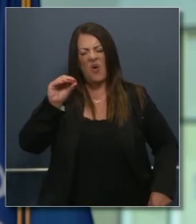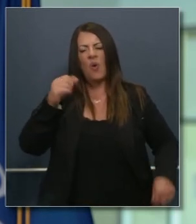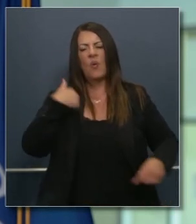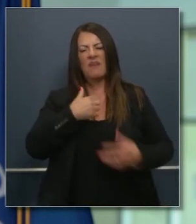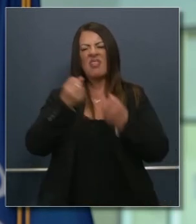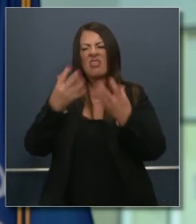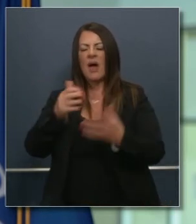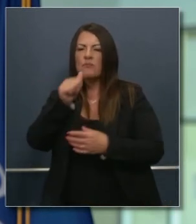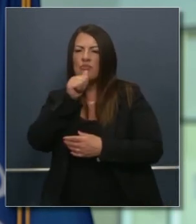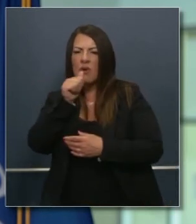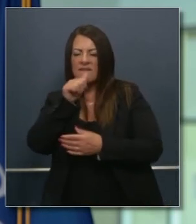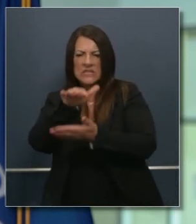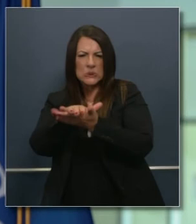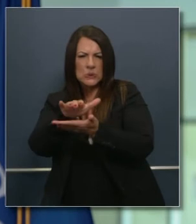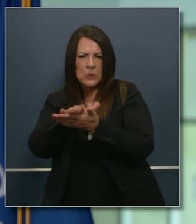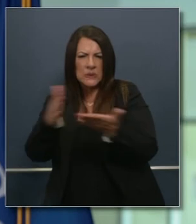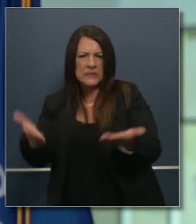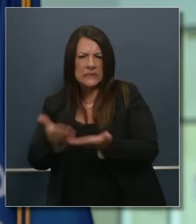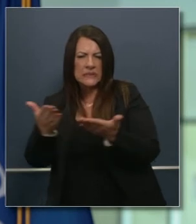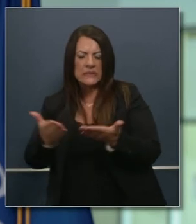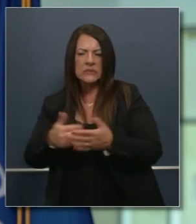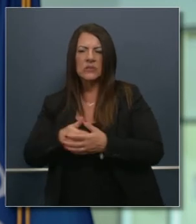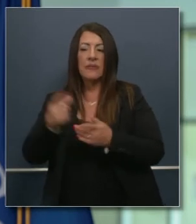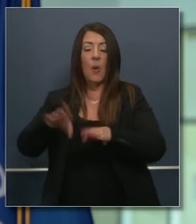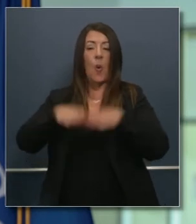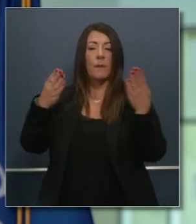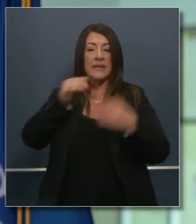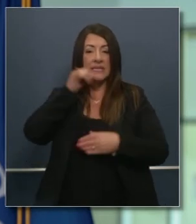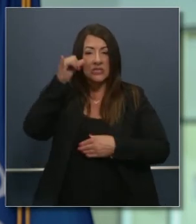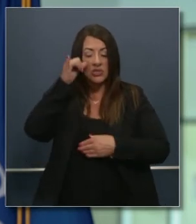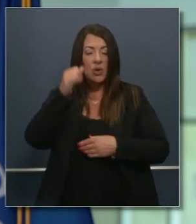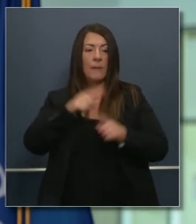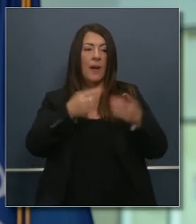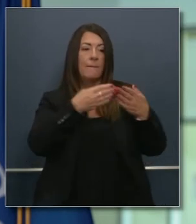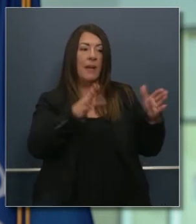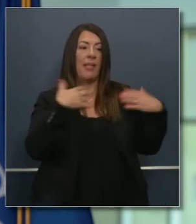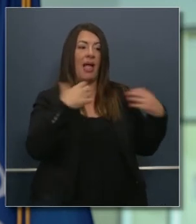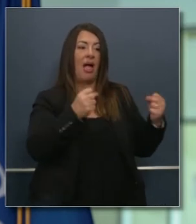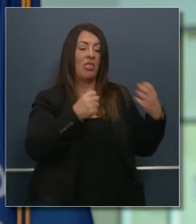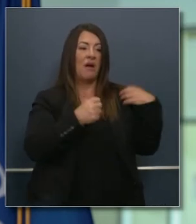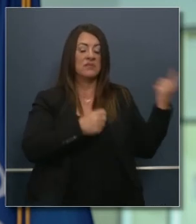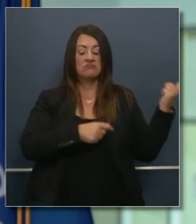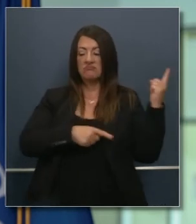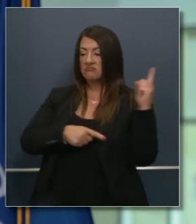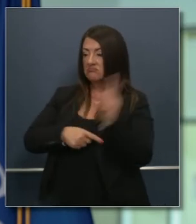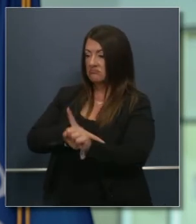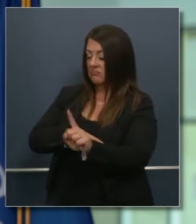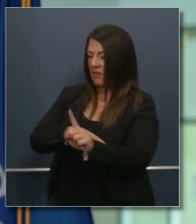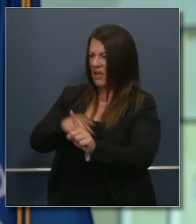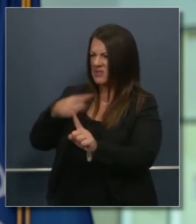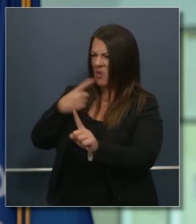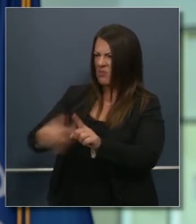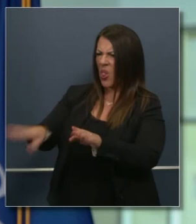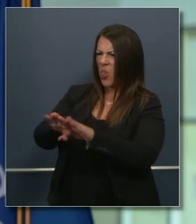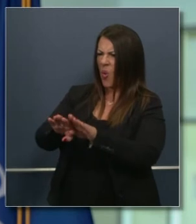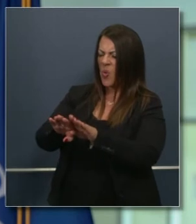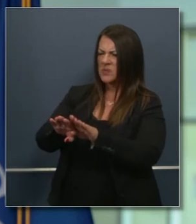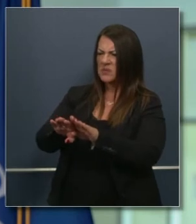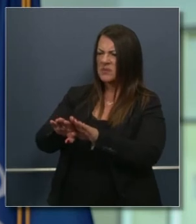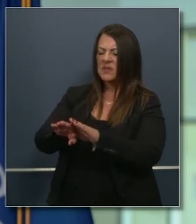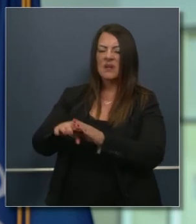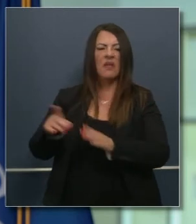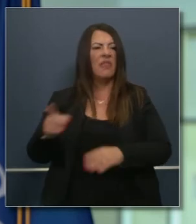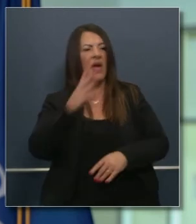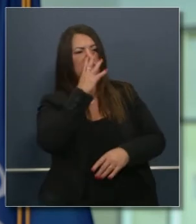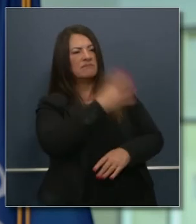religiosa que está acaba de abrir ayer para instrucción pública tienen la orden del oficial público para cerrar